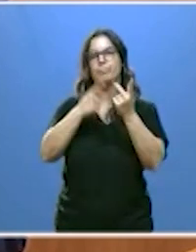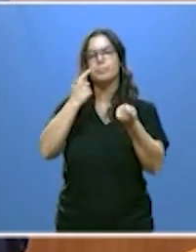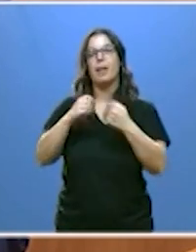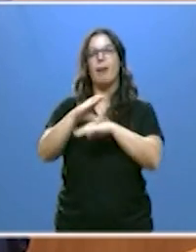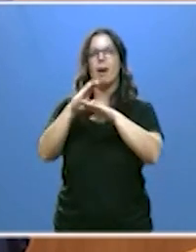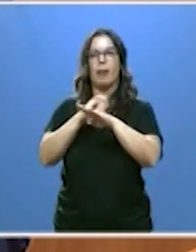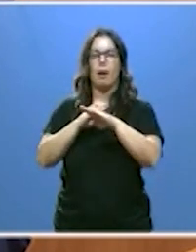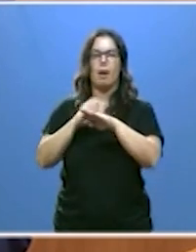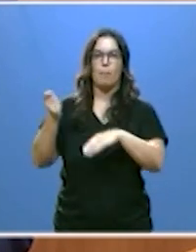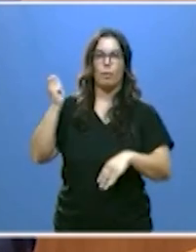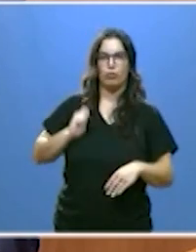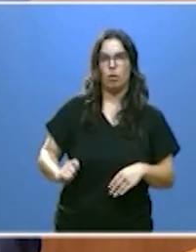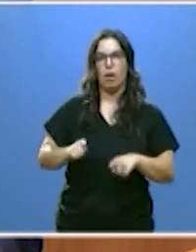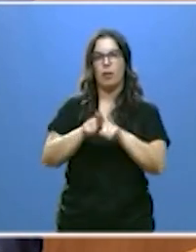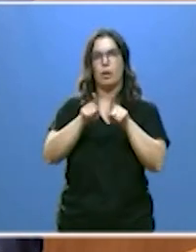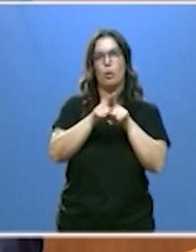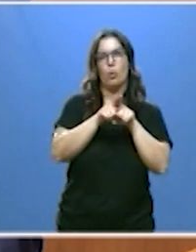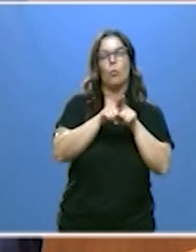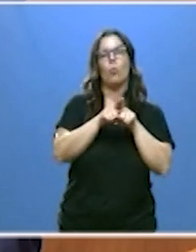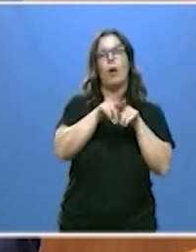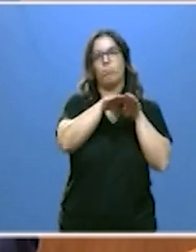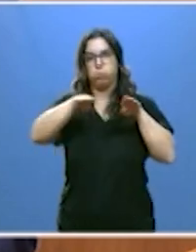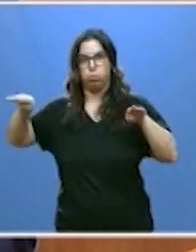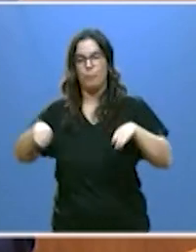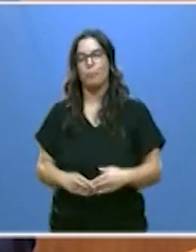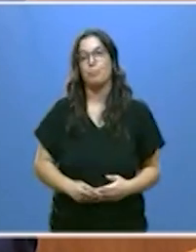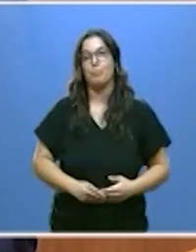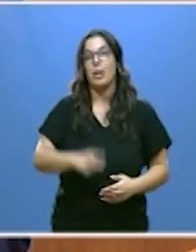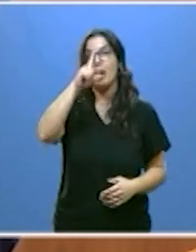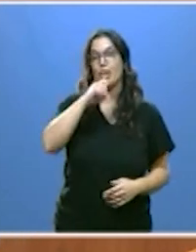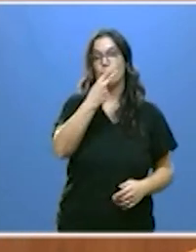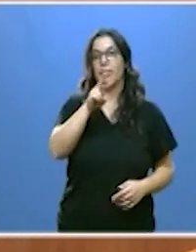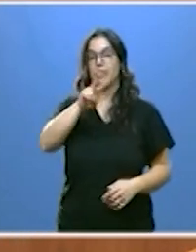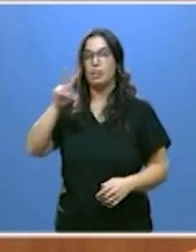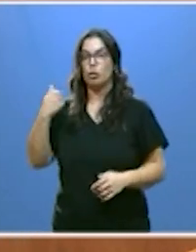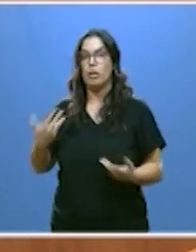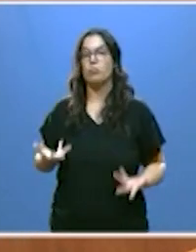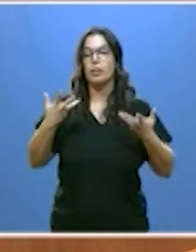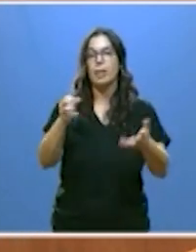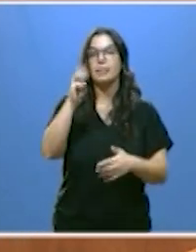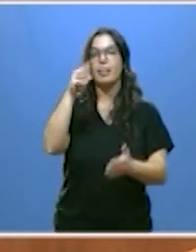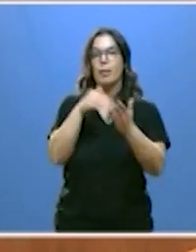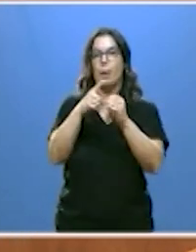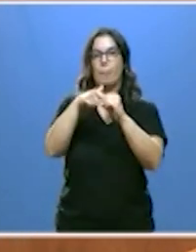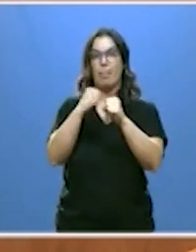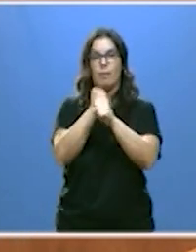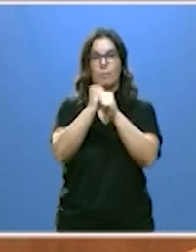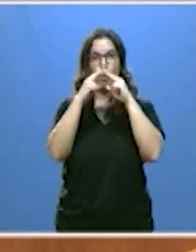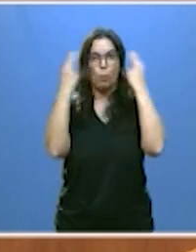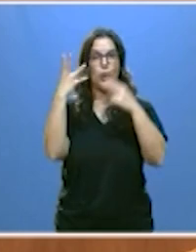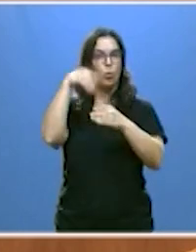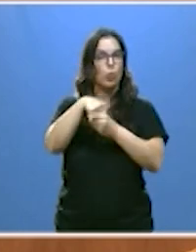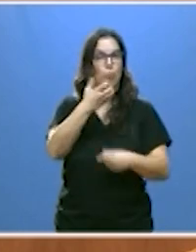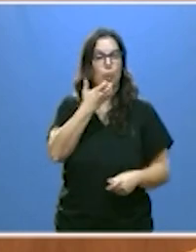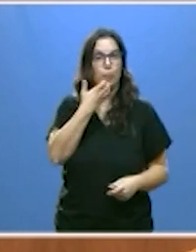profesional horizontal desde el año 2022 hemos ofertado más de 13.000 plazas de empleo público ahí se incluyen